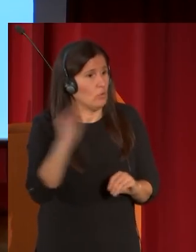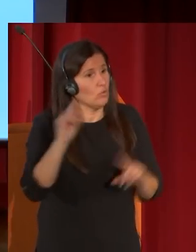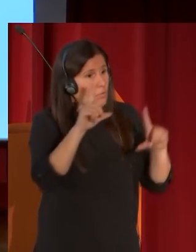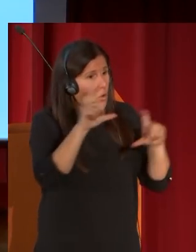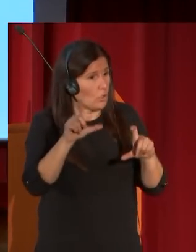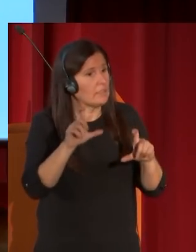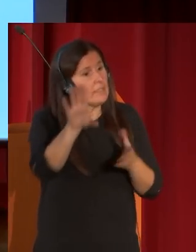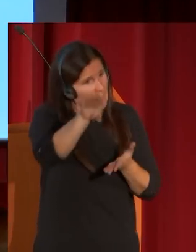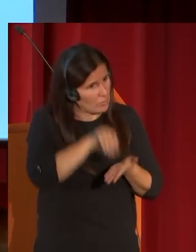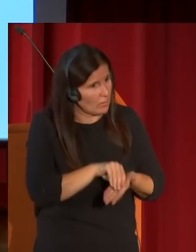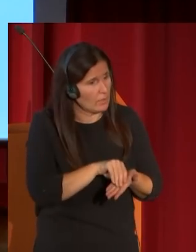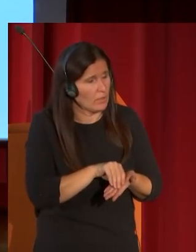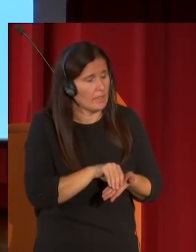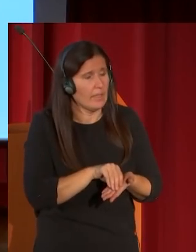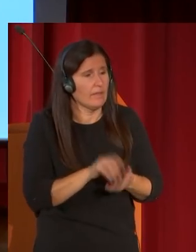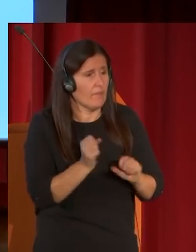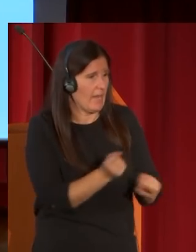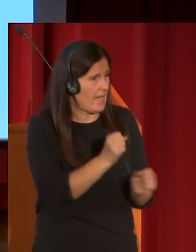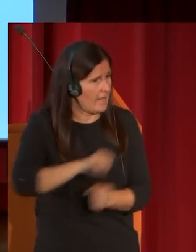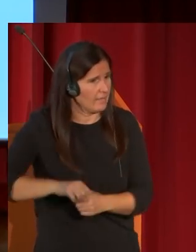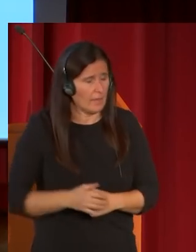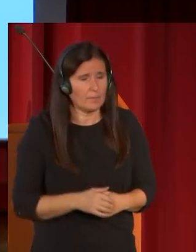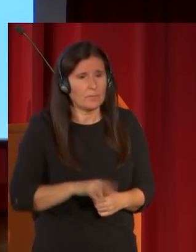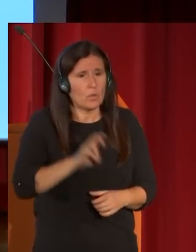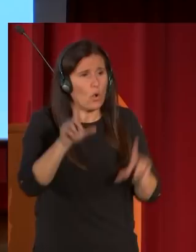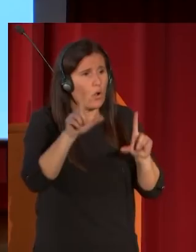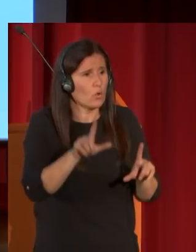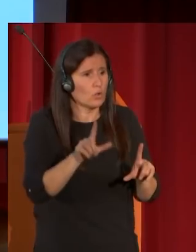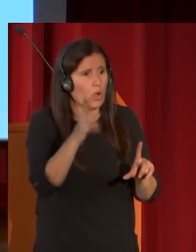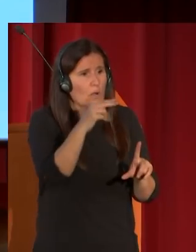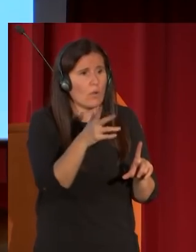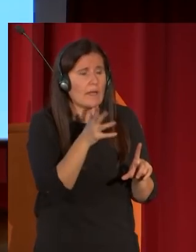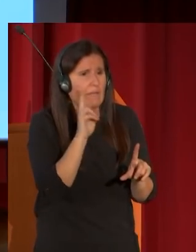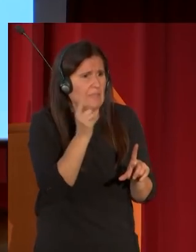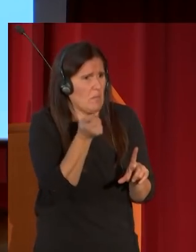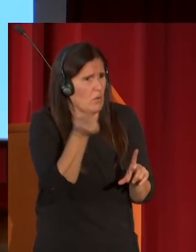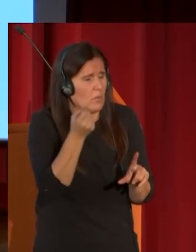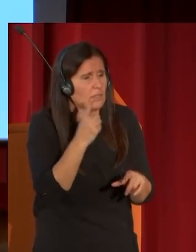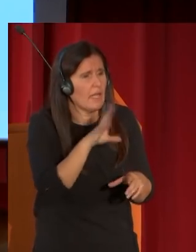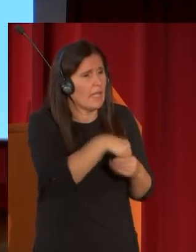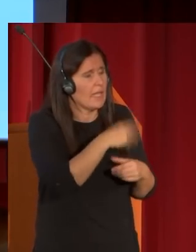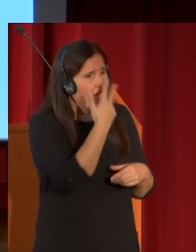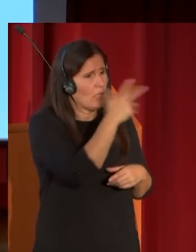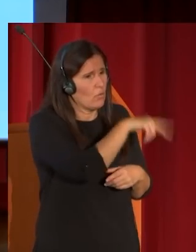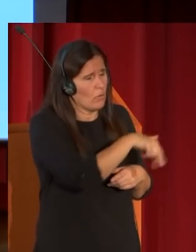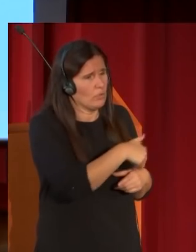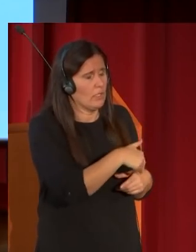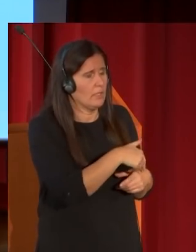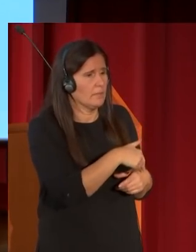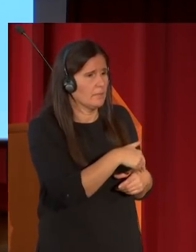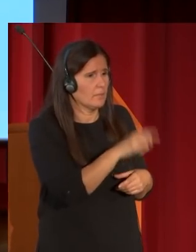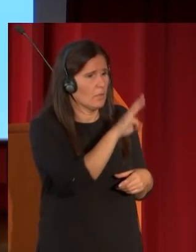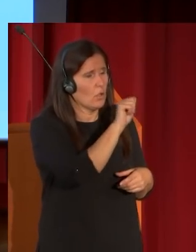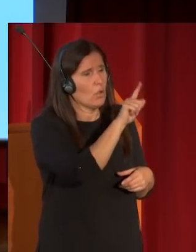y que hemos traído también de Venecia otra cuadra muy poco vista porque está en un museo que presta muy rara vez Walter's Museum